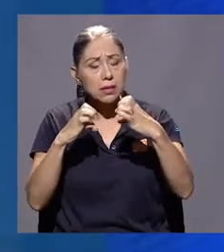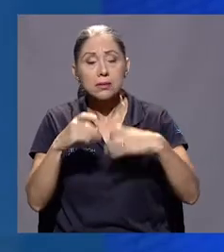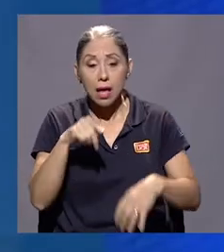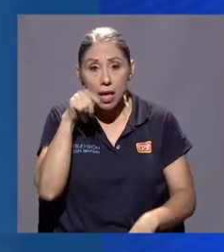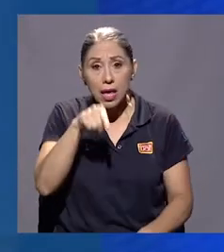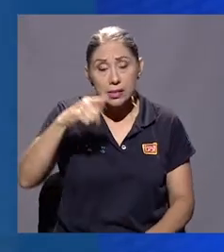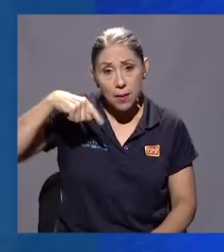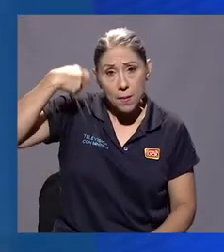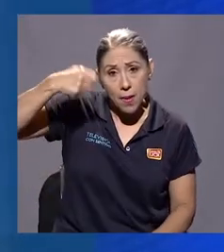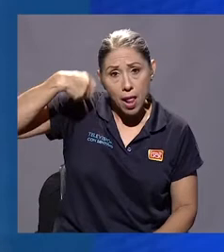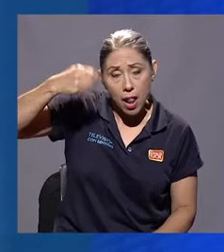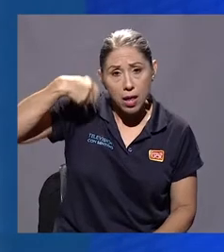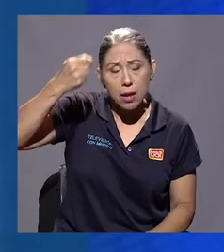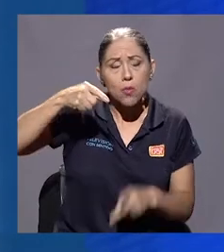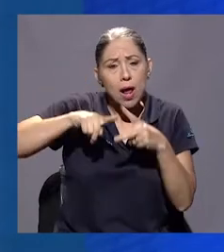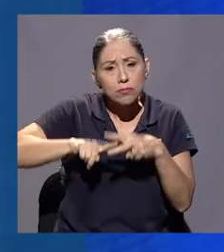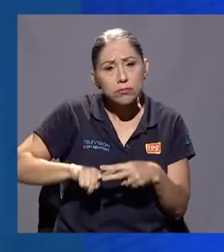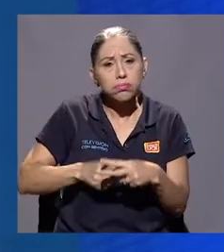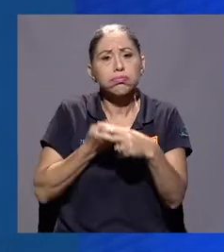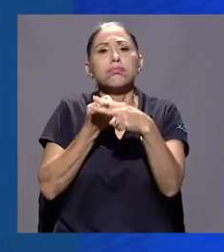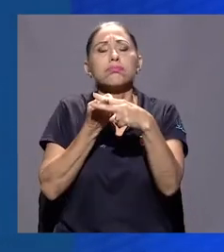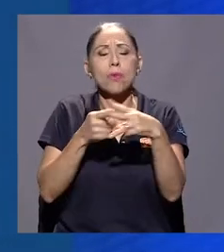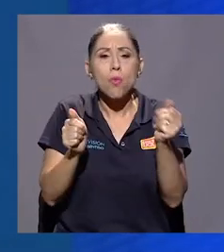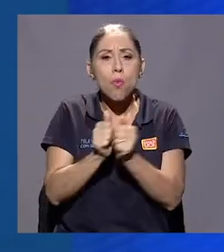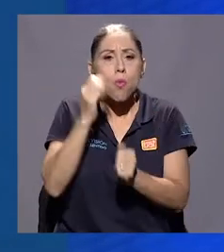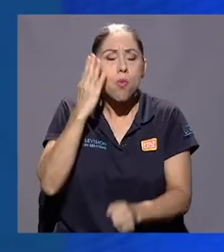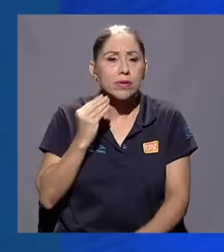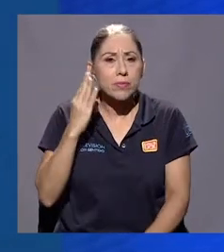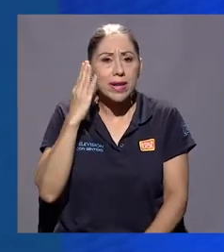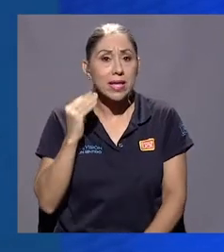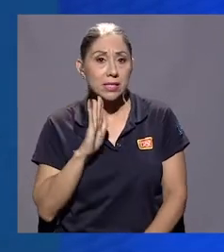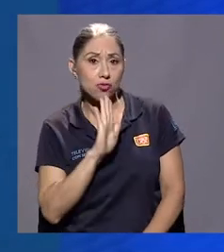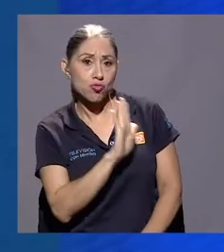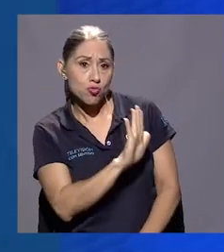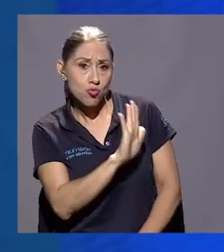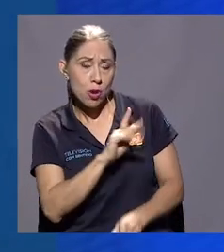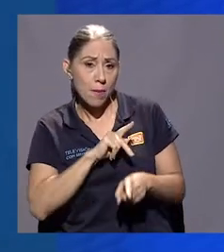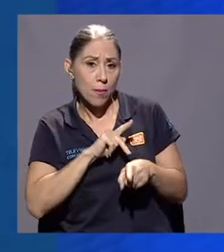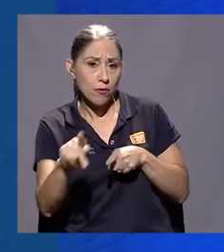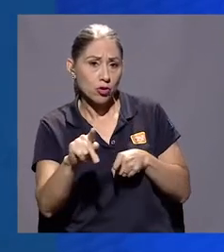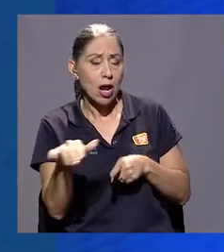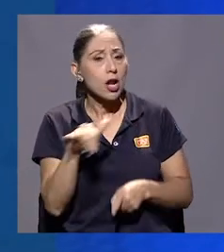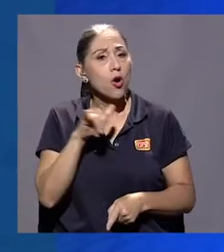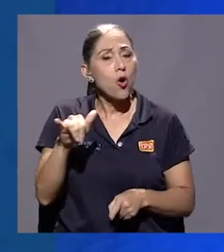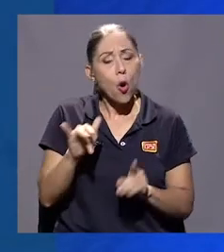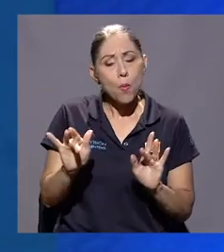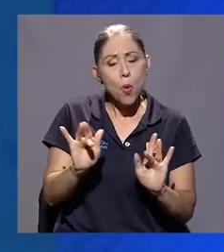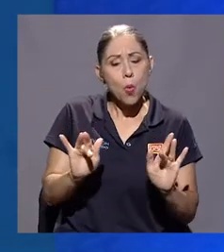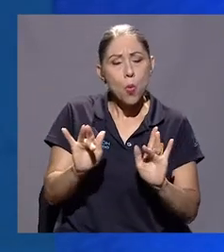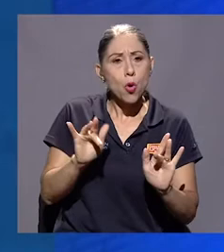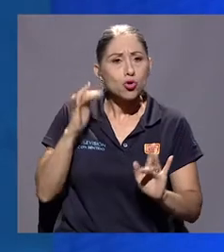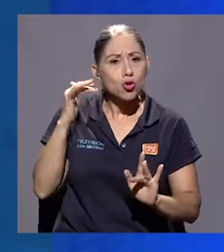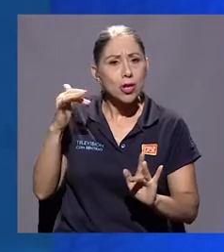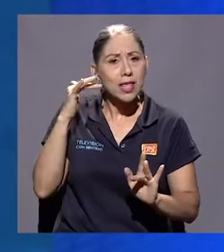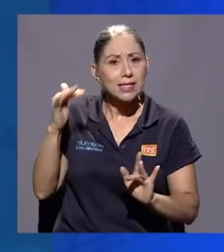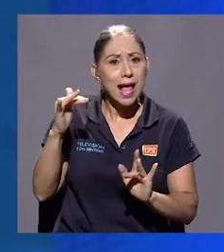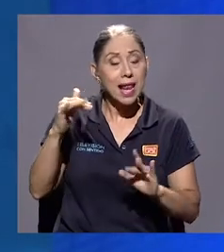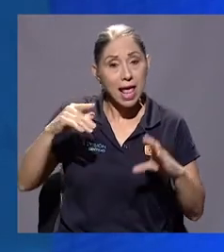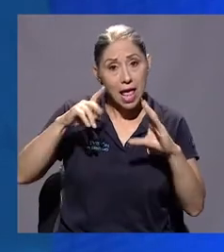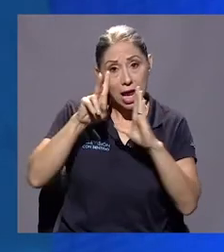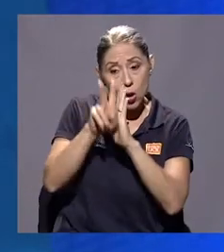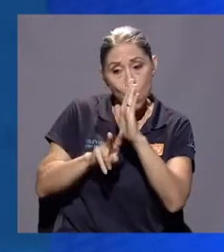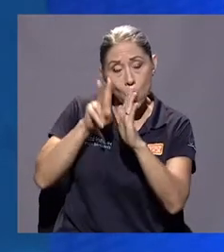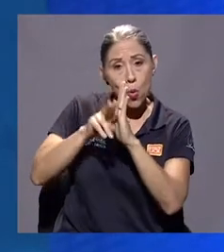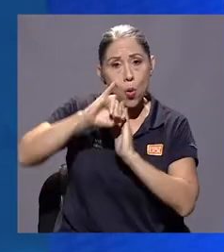esta película nace a partir de una experiencia que tuviste profesional como sonidista en el documental de Juan Manuel